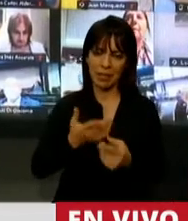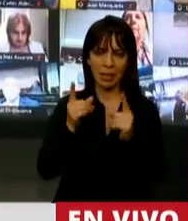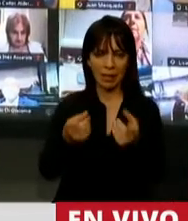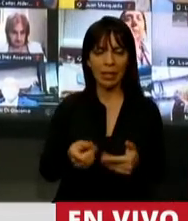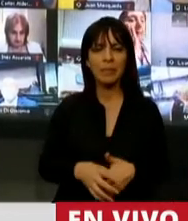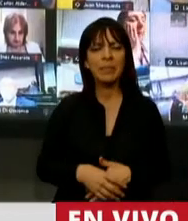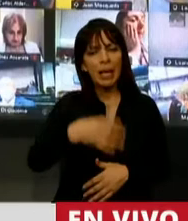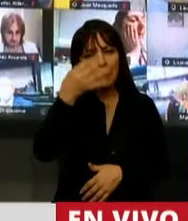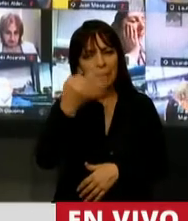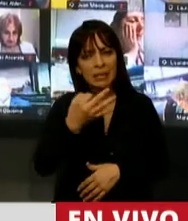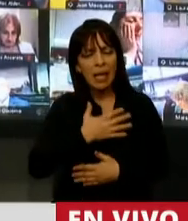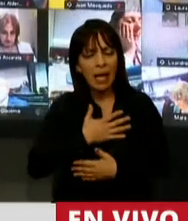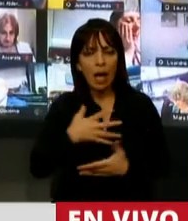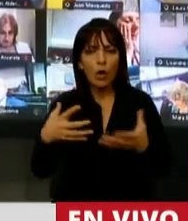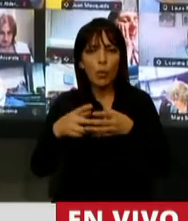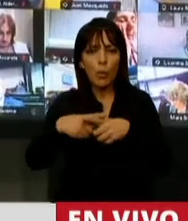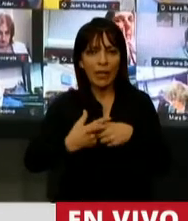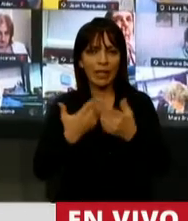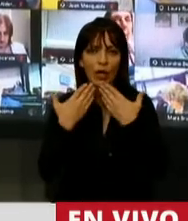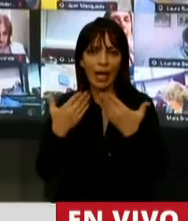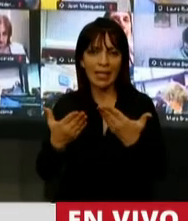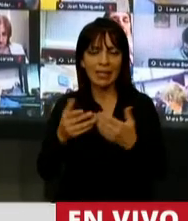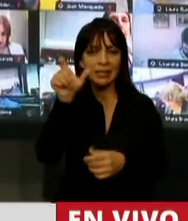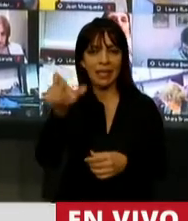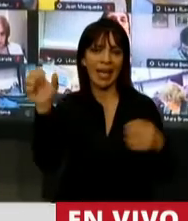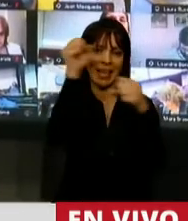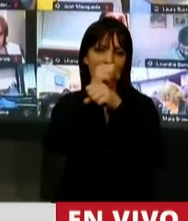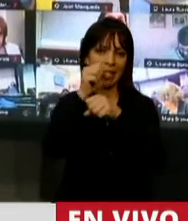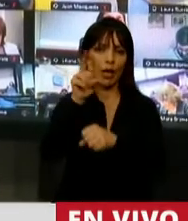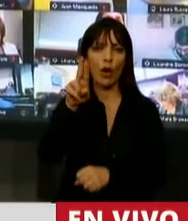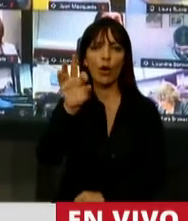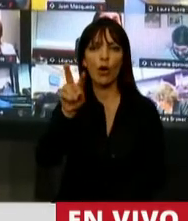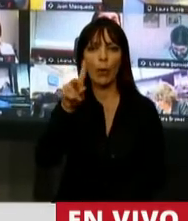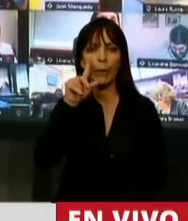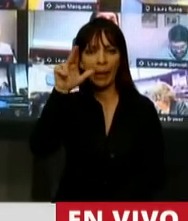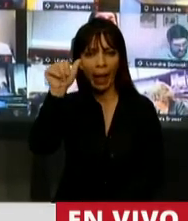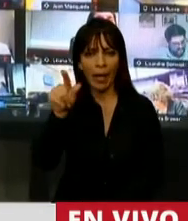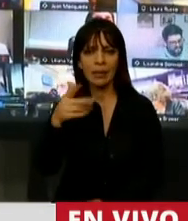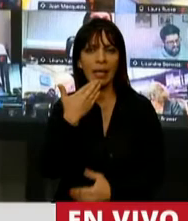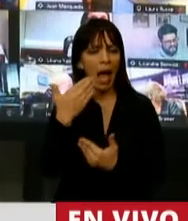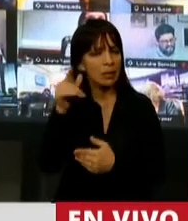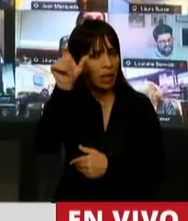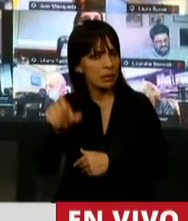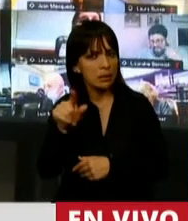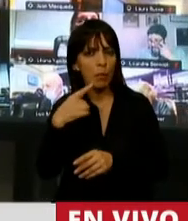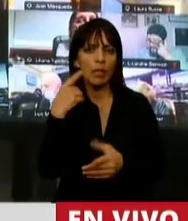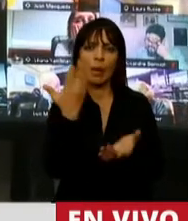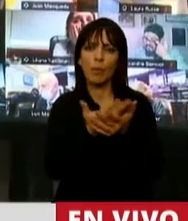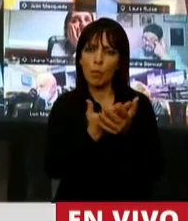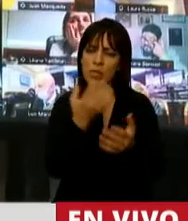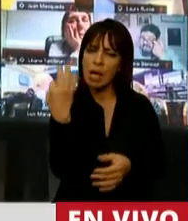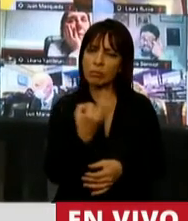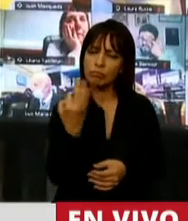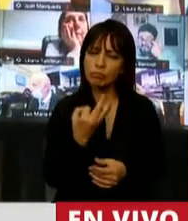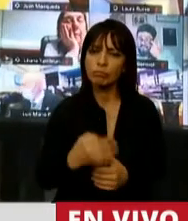especialmente a mi espacio político y al ingeniero Rovira que nos puso en este lugar hoy a través de esta propuesta creativa.